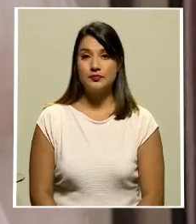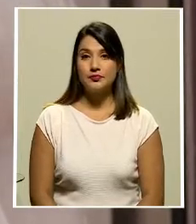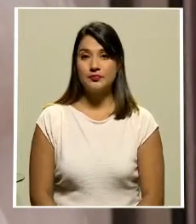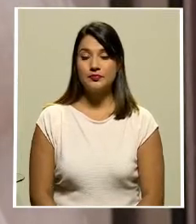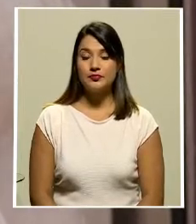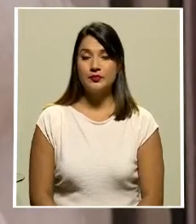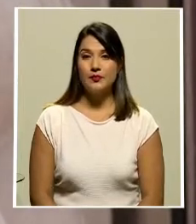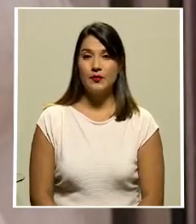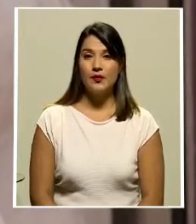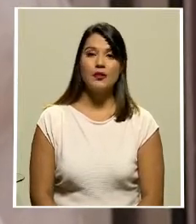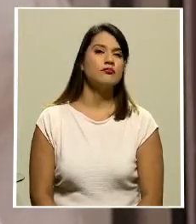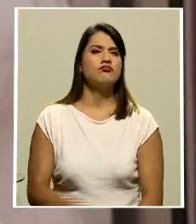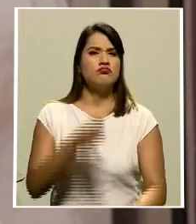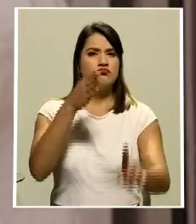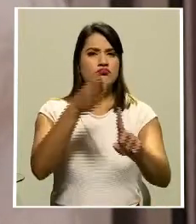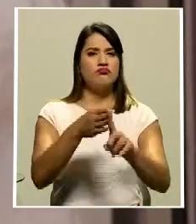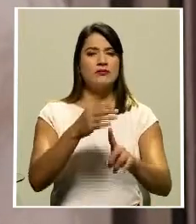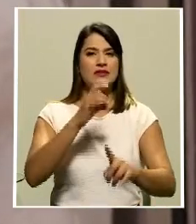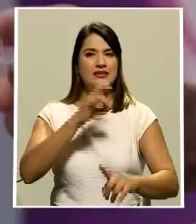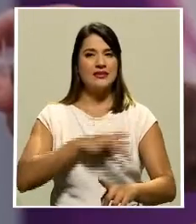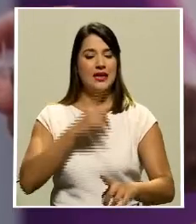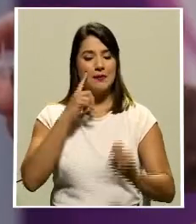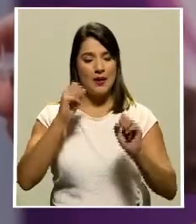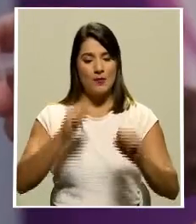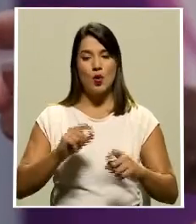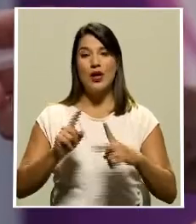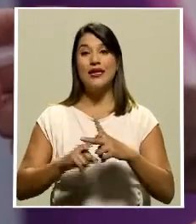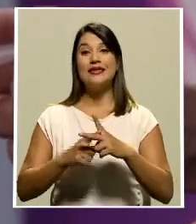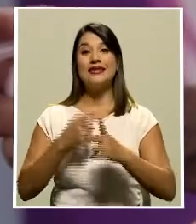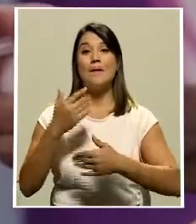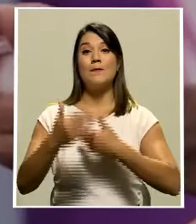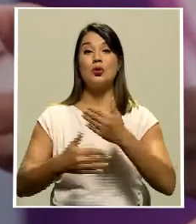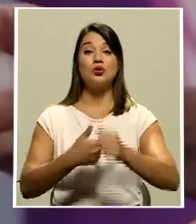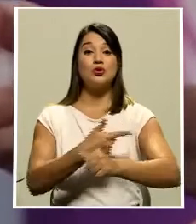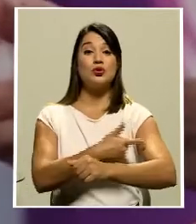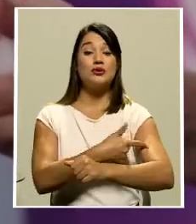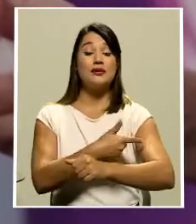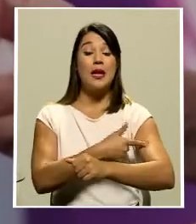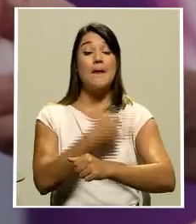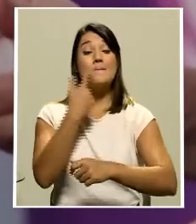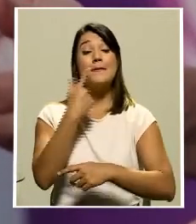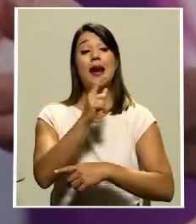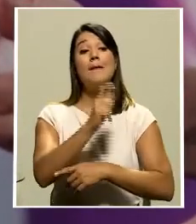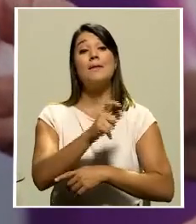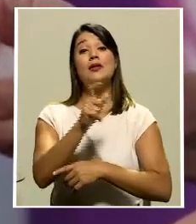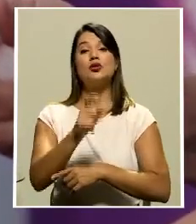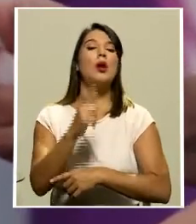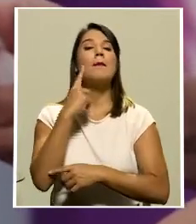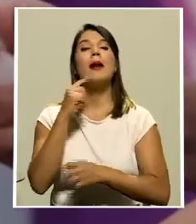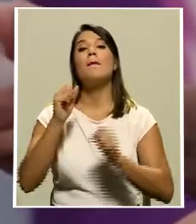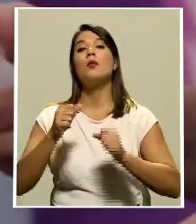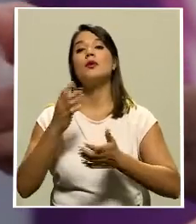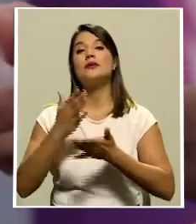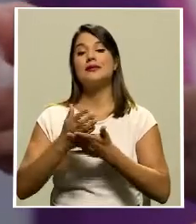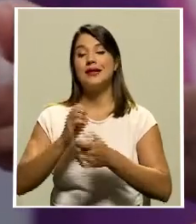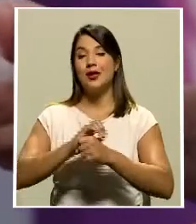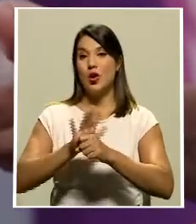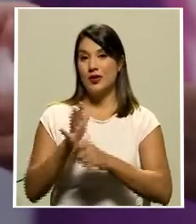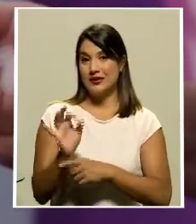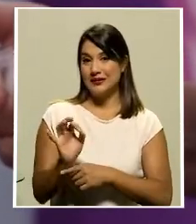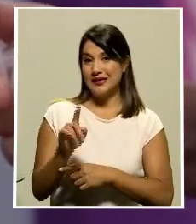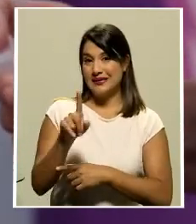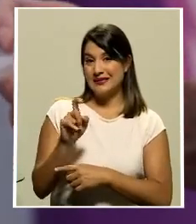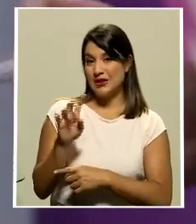no le tiembla el pulso a Chile en el inicio de la campaña de vacunación masiva de la población contra la COVID-19 más de